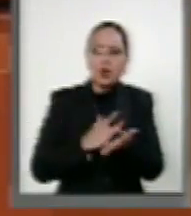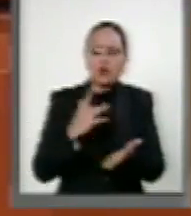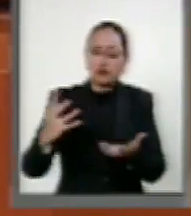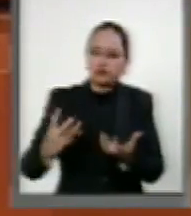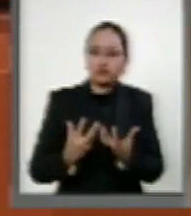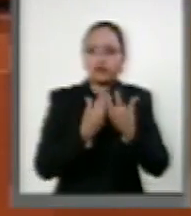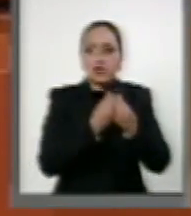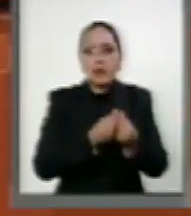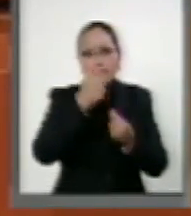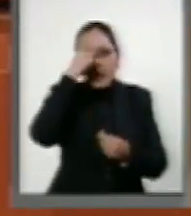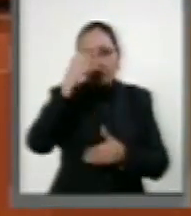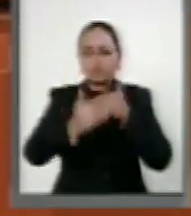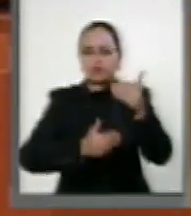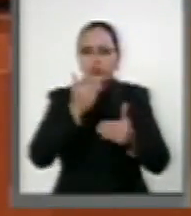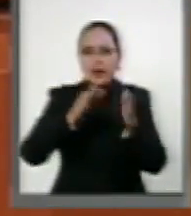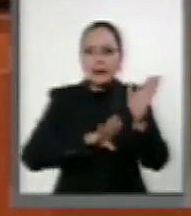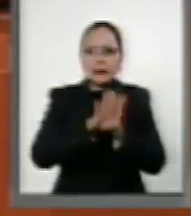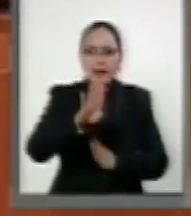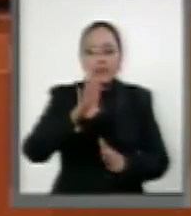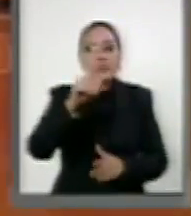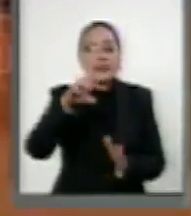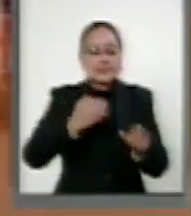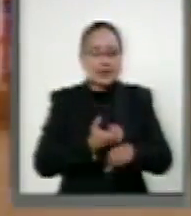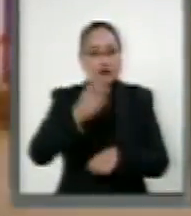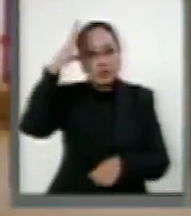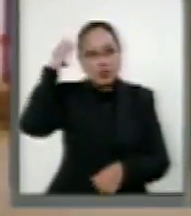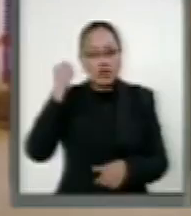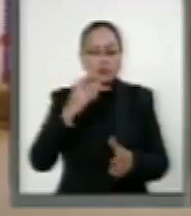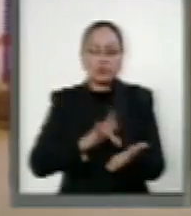contribuyendo al progreso del estado de Morelos. Muchas gracias.